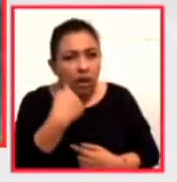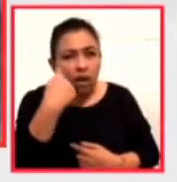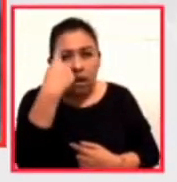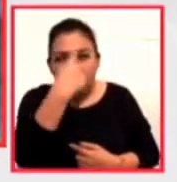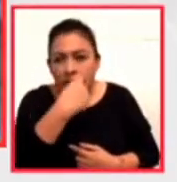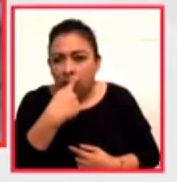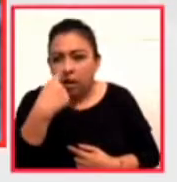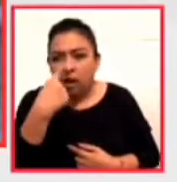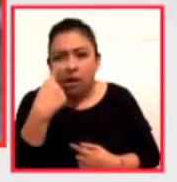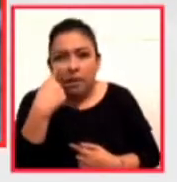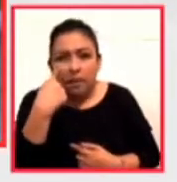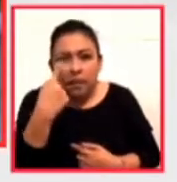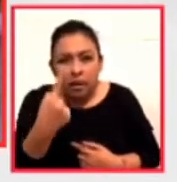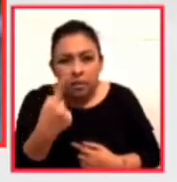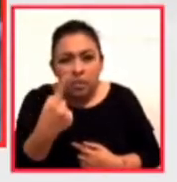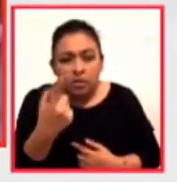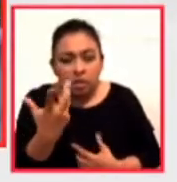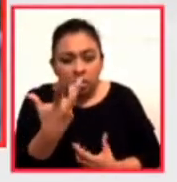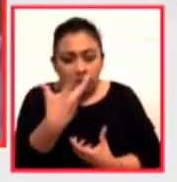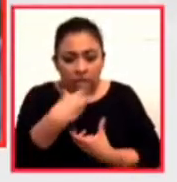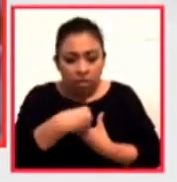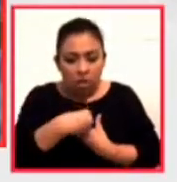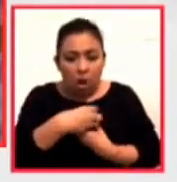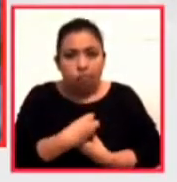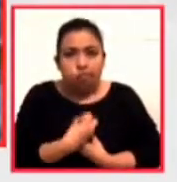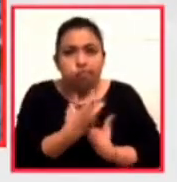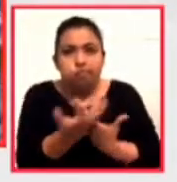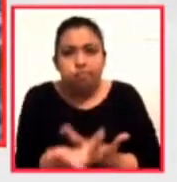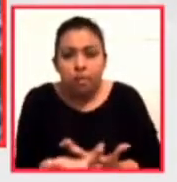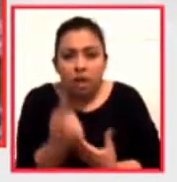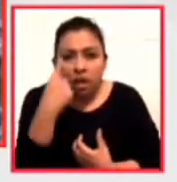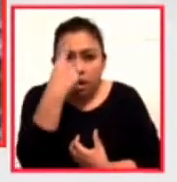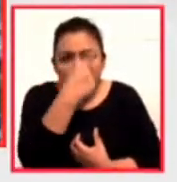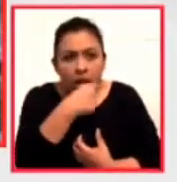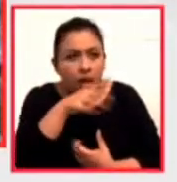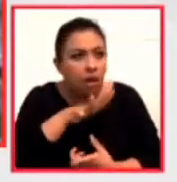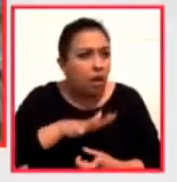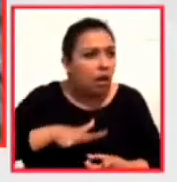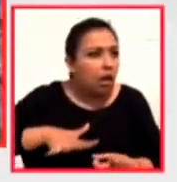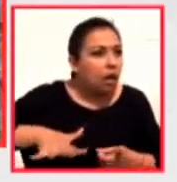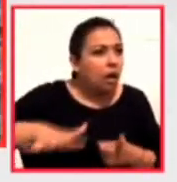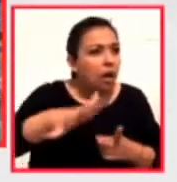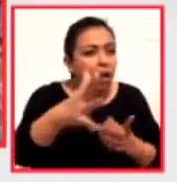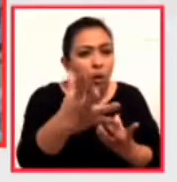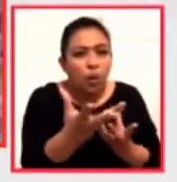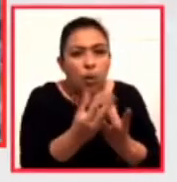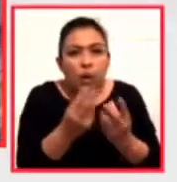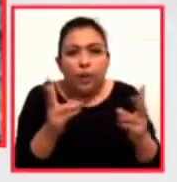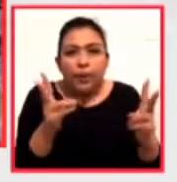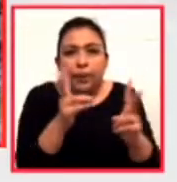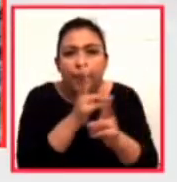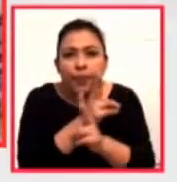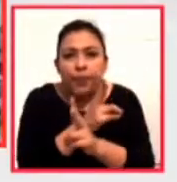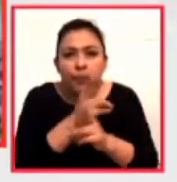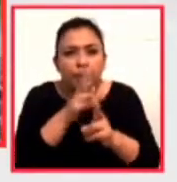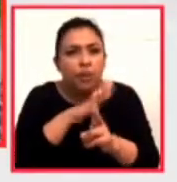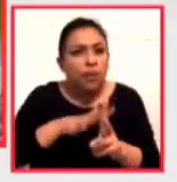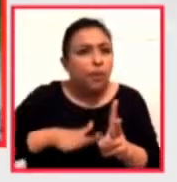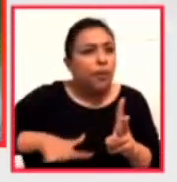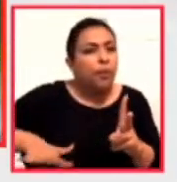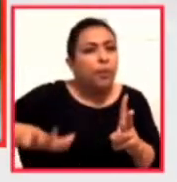se desborda y lo que se contiene, los rostros que me rodean y que respiro, la respiración que me rodea,